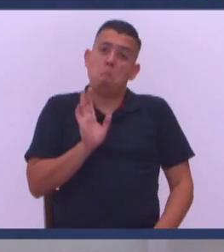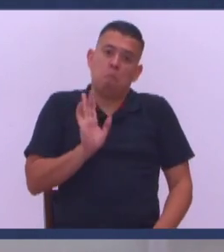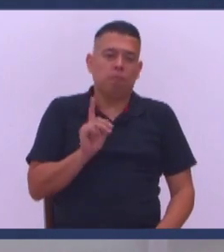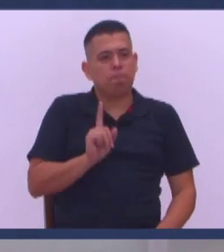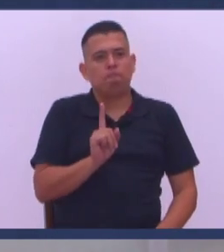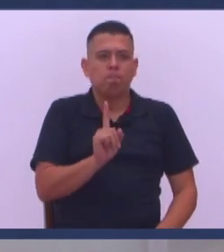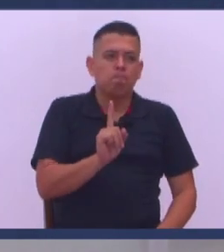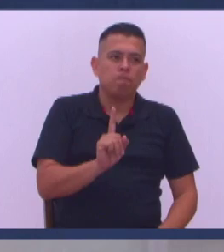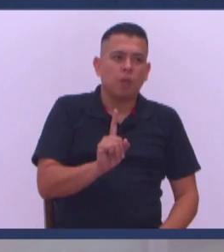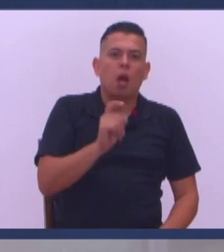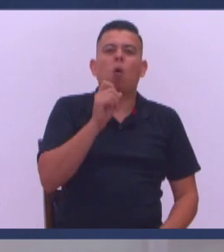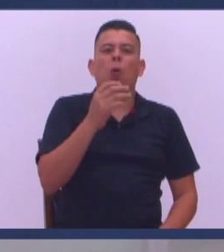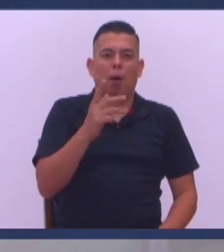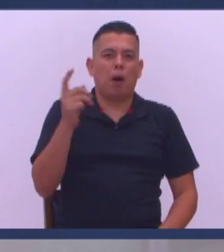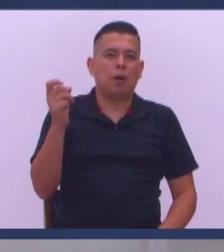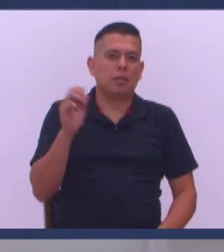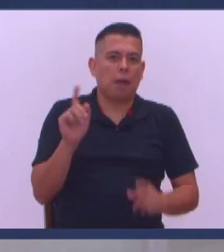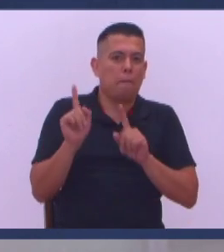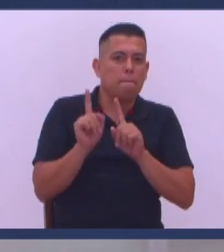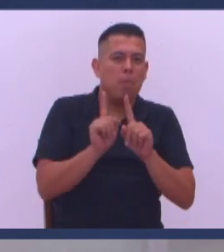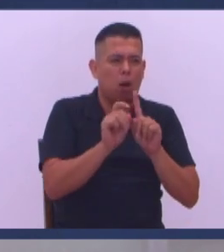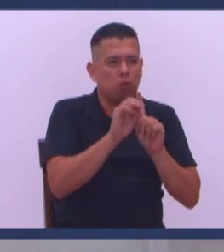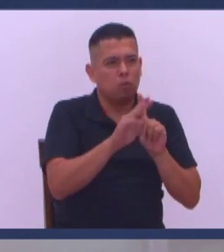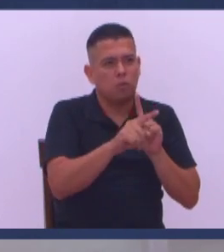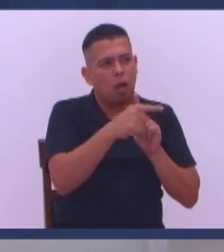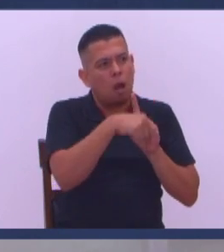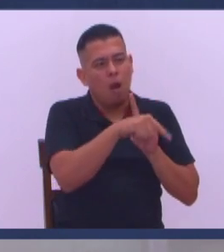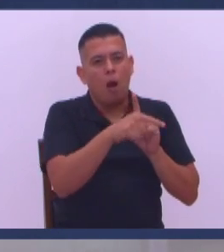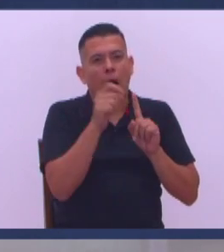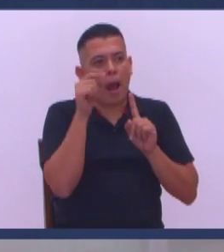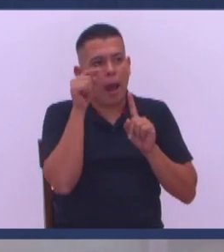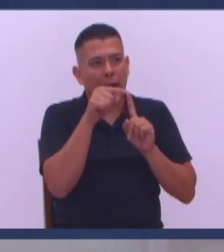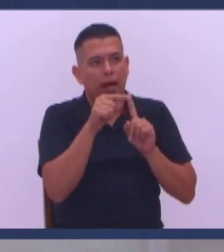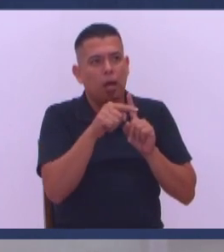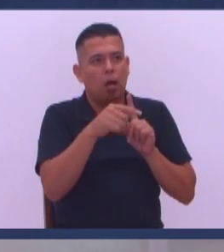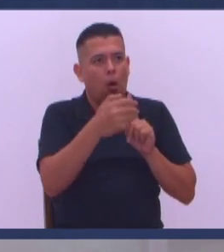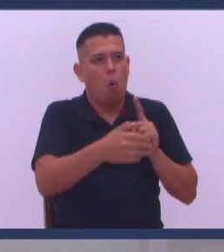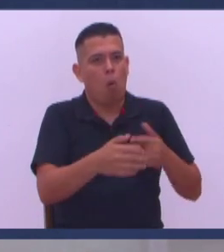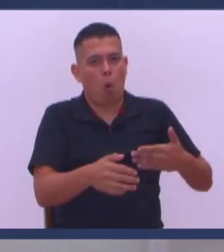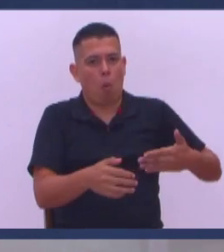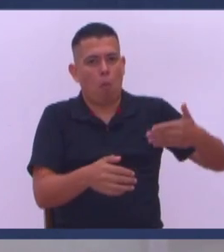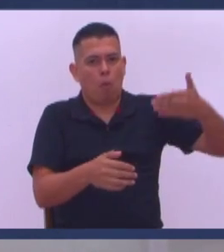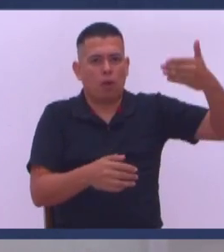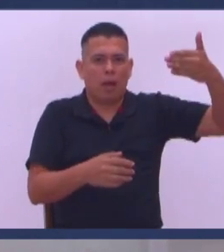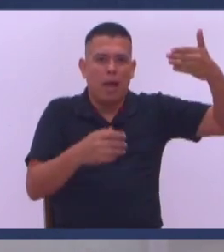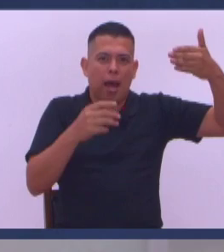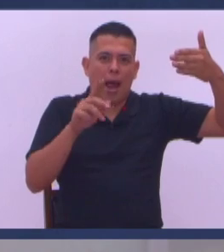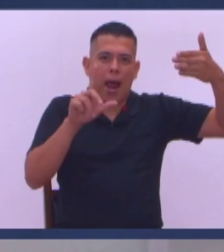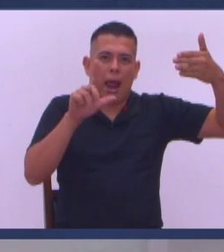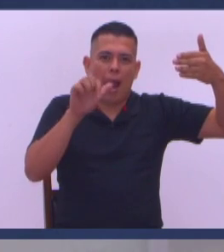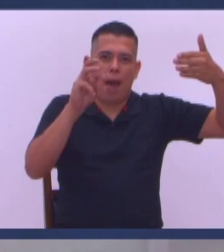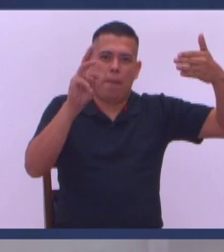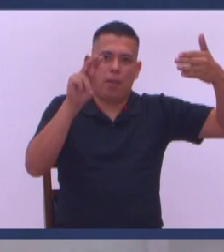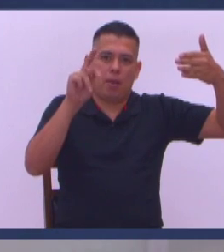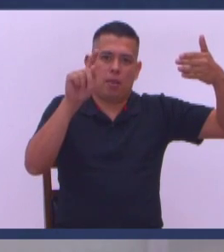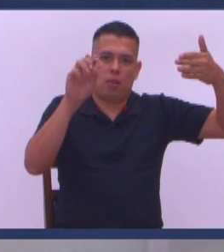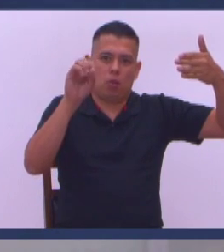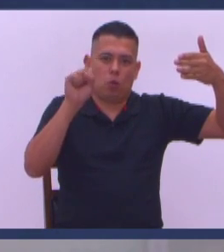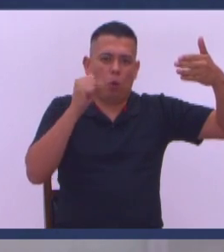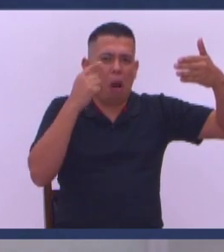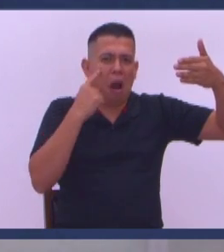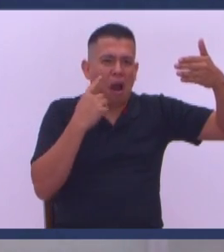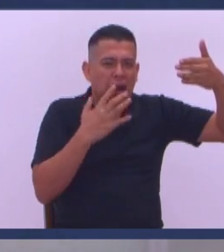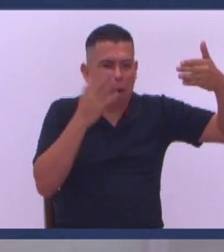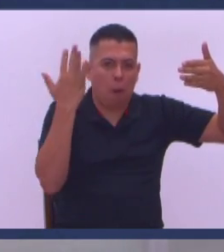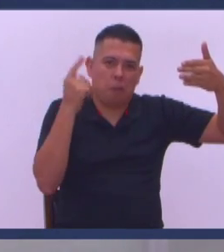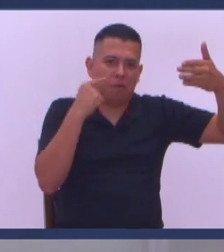Entonces va dando Indicaciones Como lugar preparado Para turismo Y decía El muro De los lamentos Como lo conocemos nosotros O de Wailing Wall